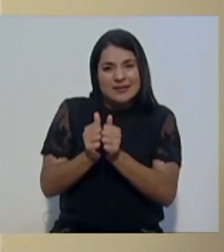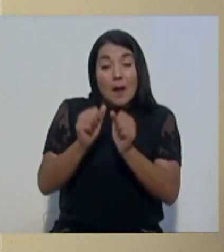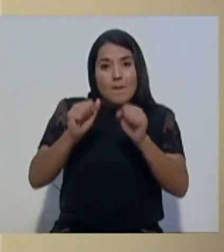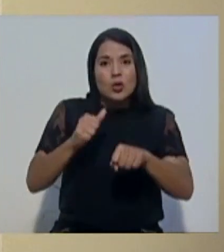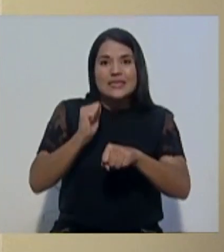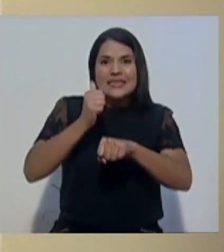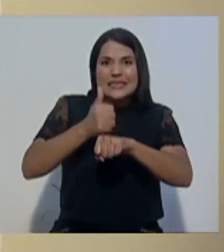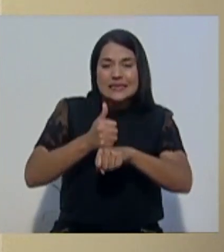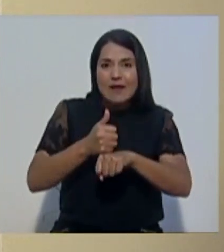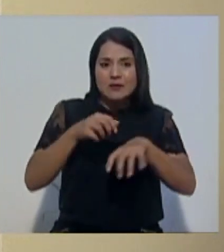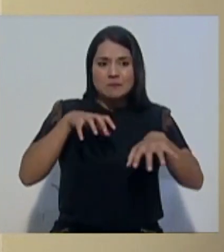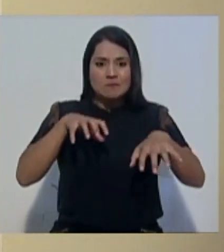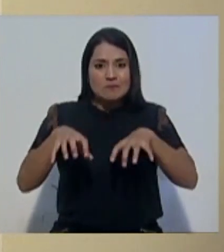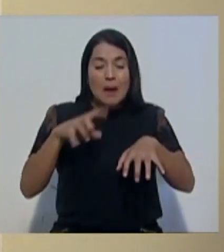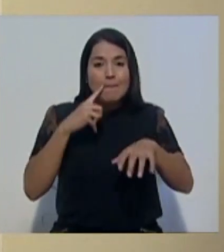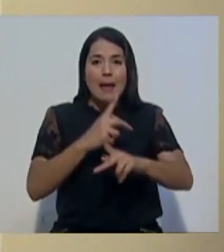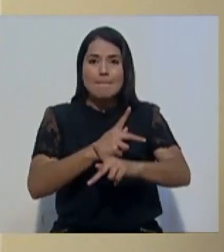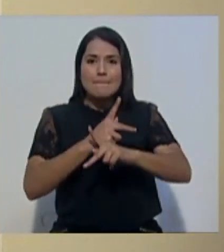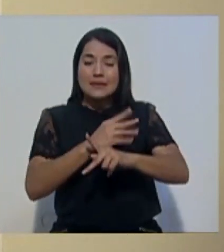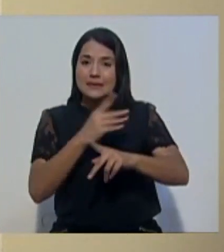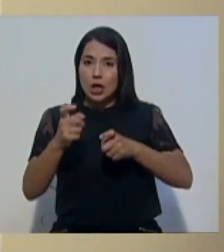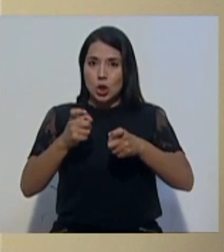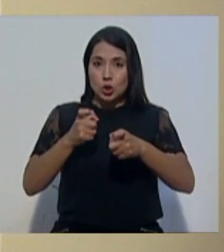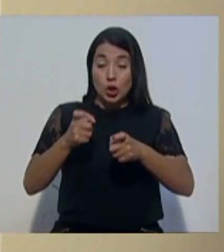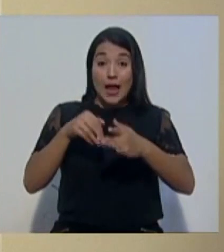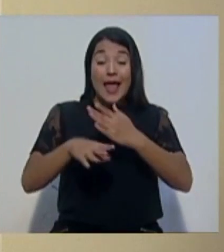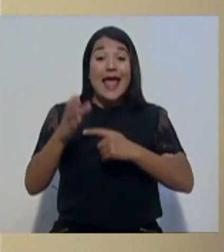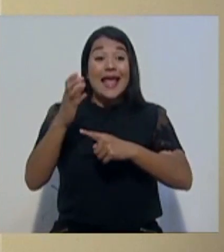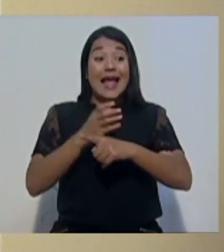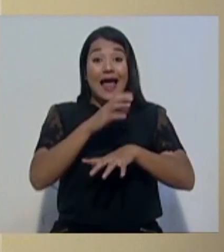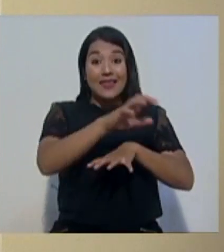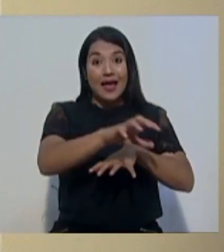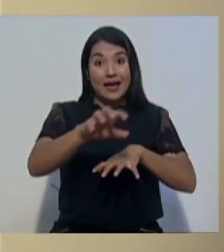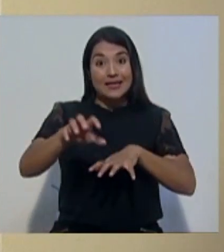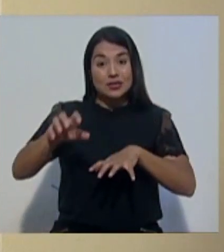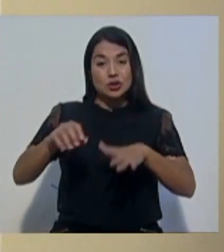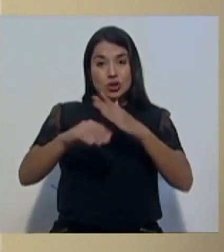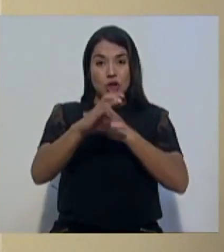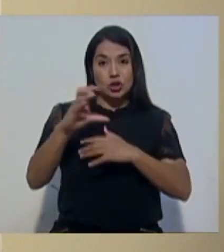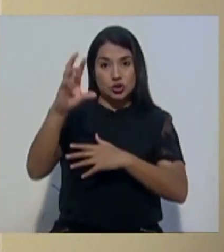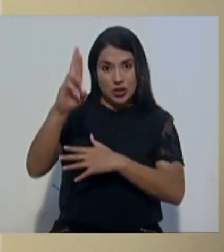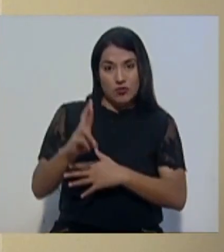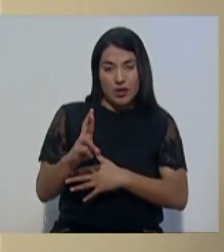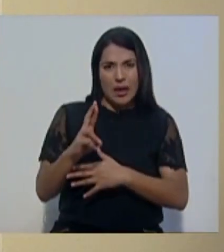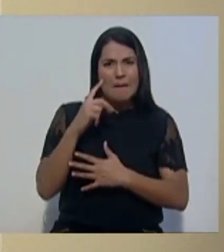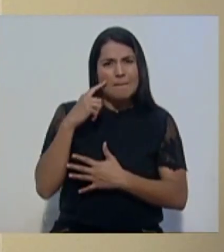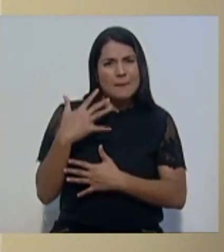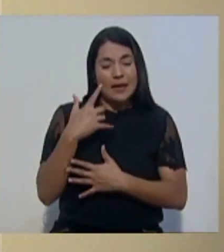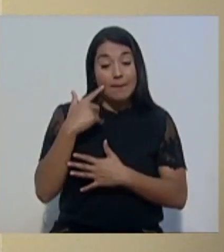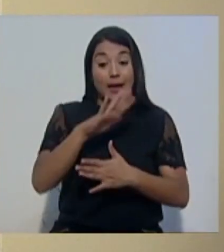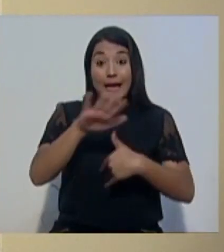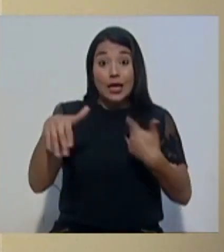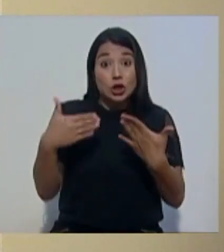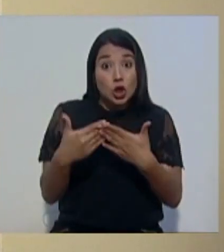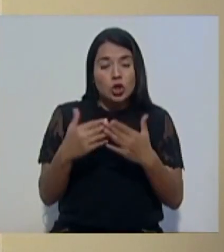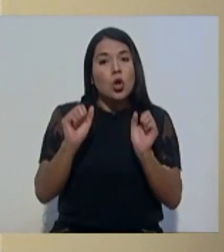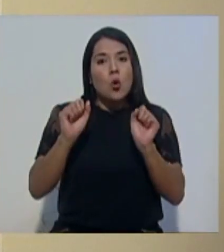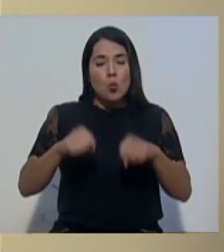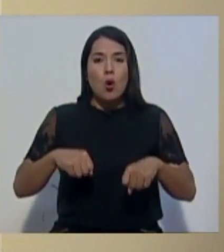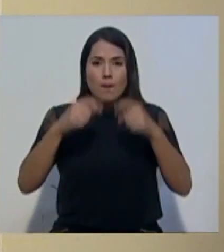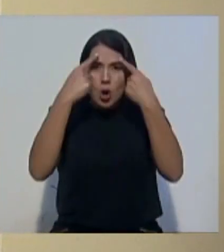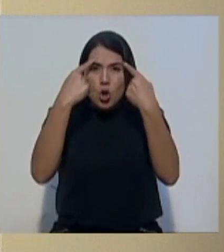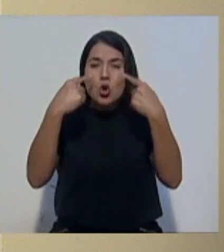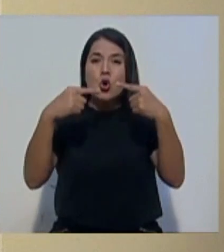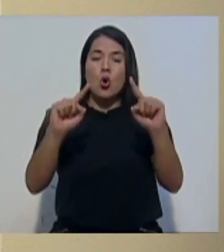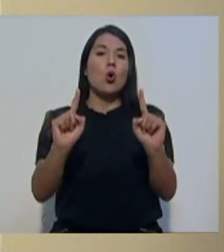acciones de prevención y de control en cada uno de los territorios a nivel nacional, de manera tal que entre todos podamos generar